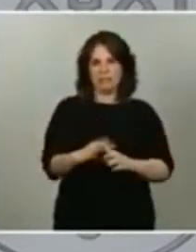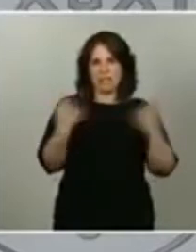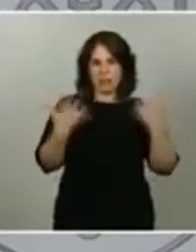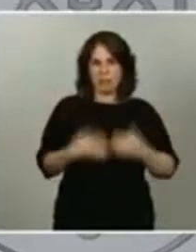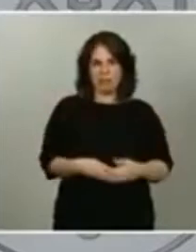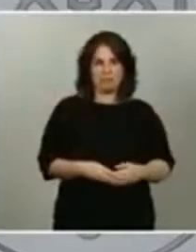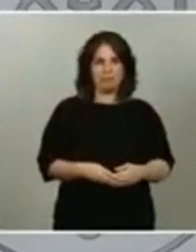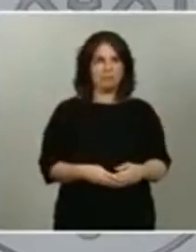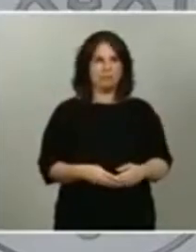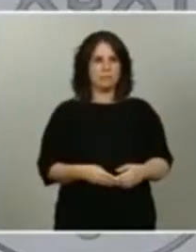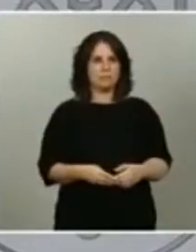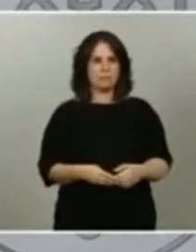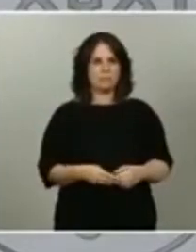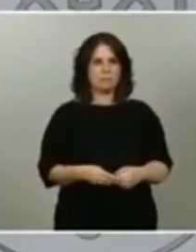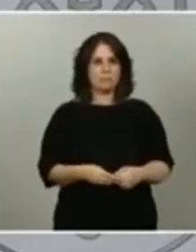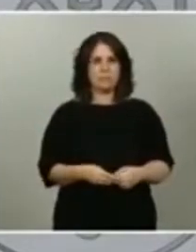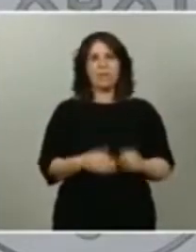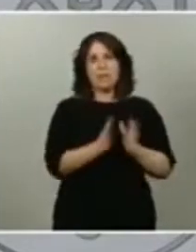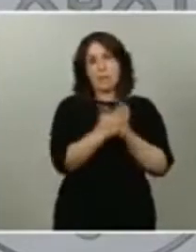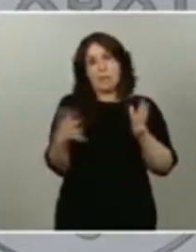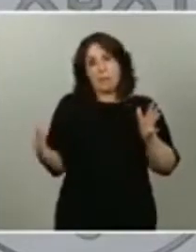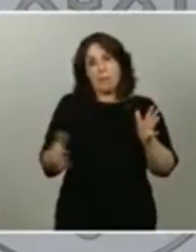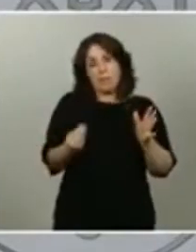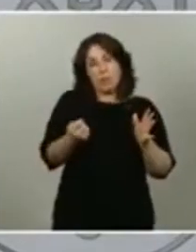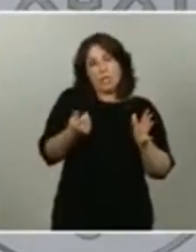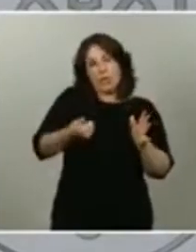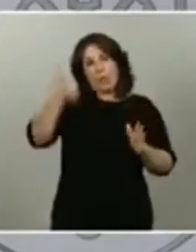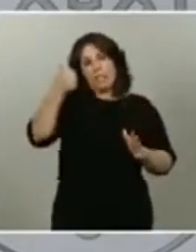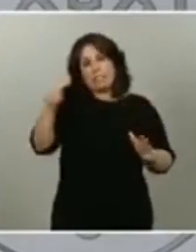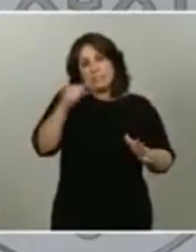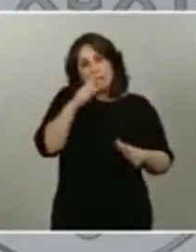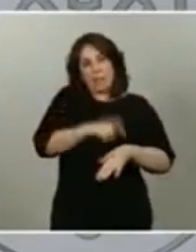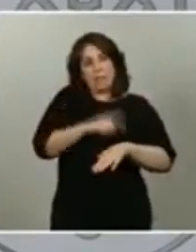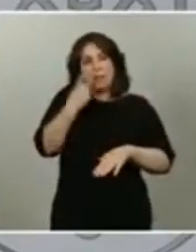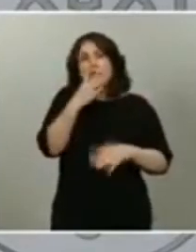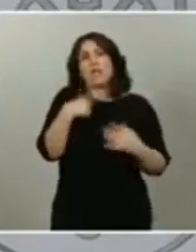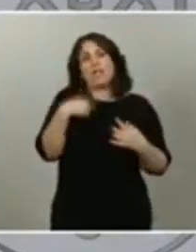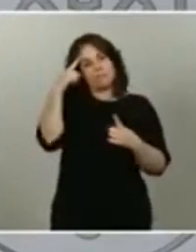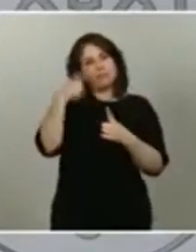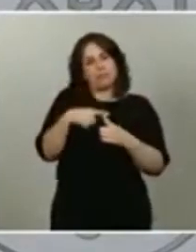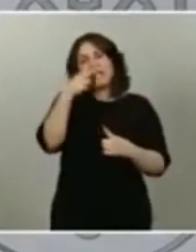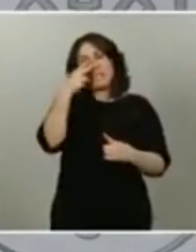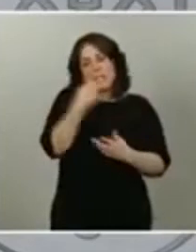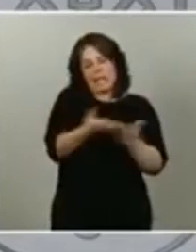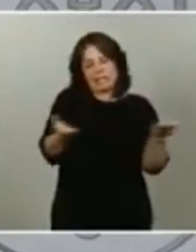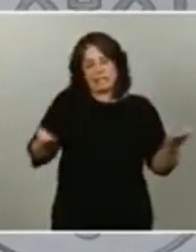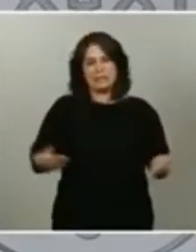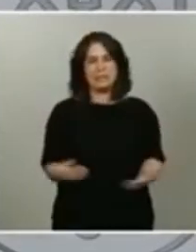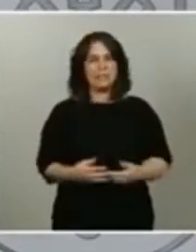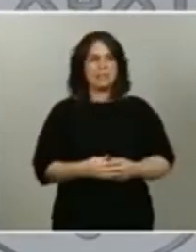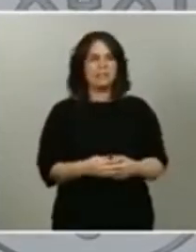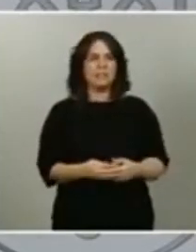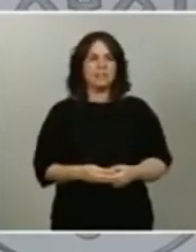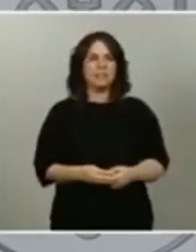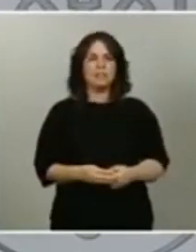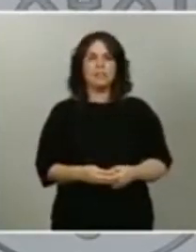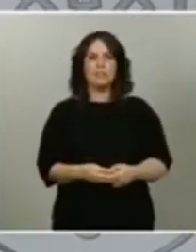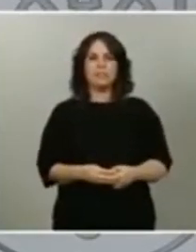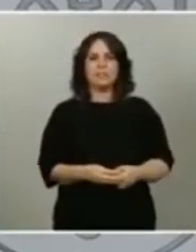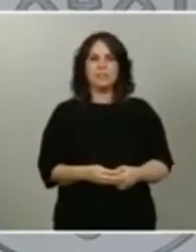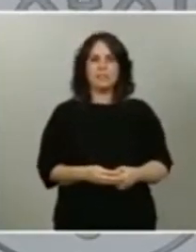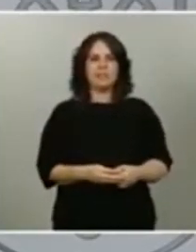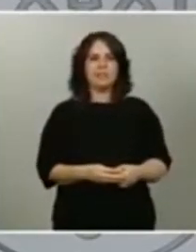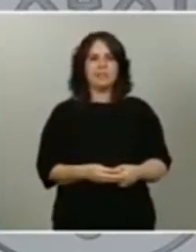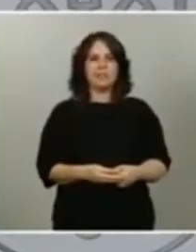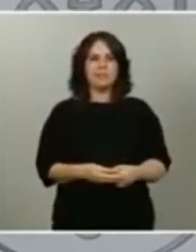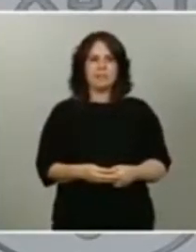Me he entretenido un poquito más en esta primera porque creo que era también objeto de interés por parte de otros medios de comunicación. Nunca va